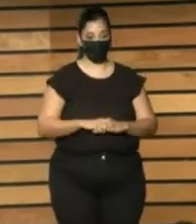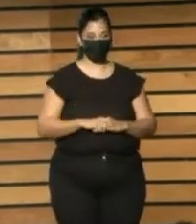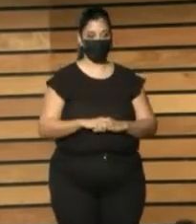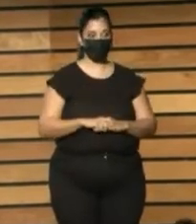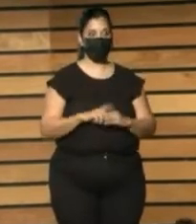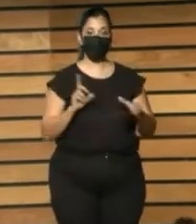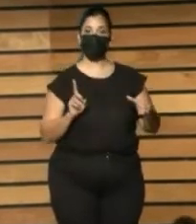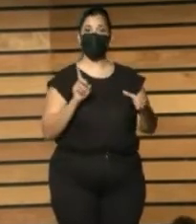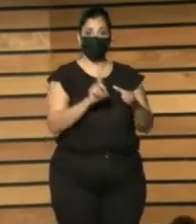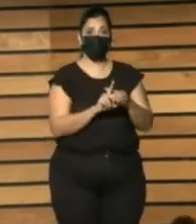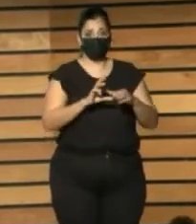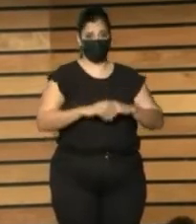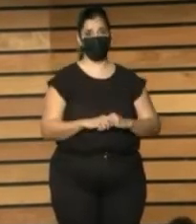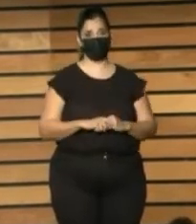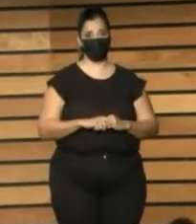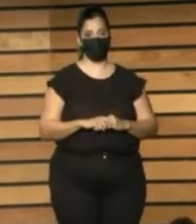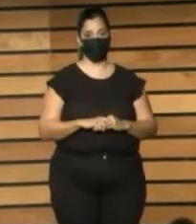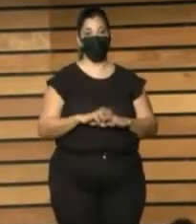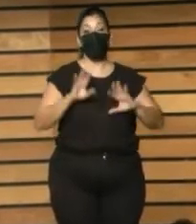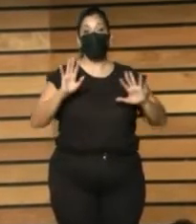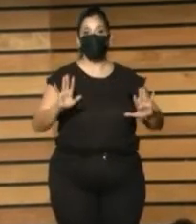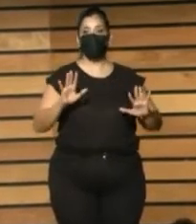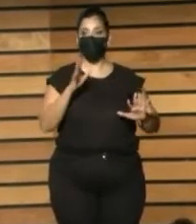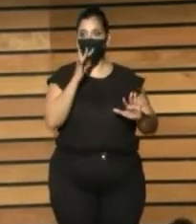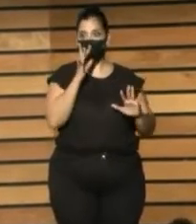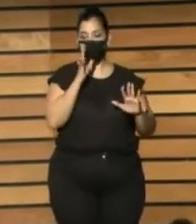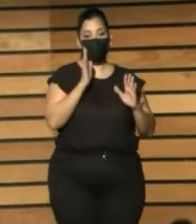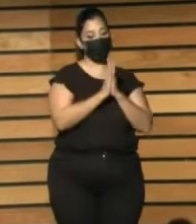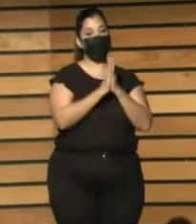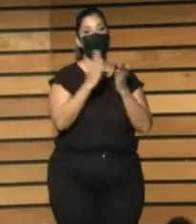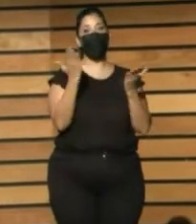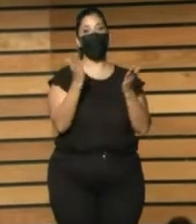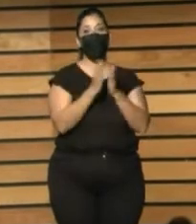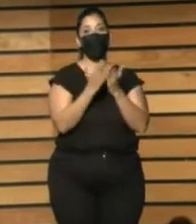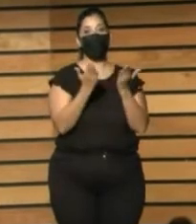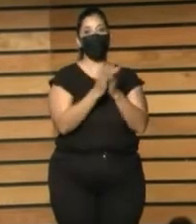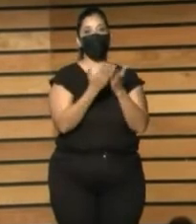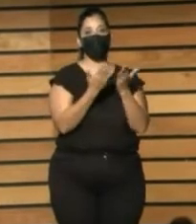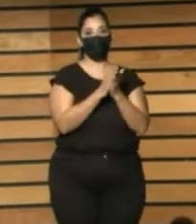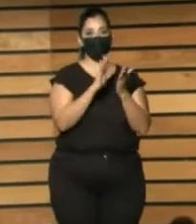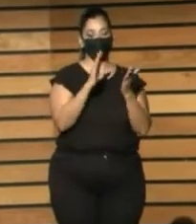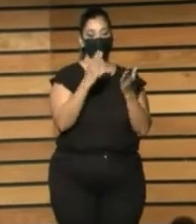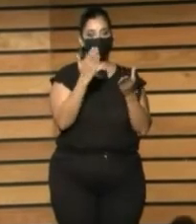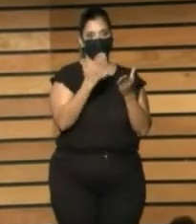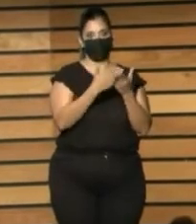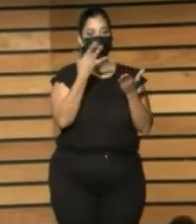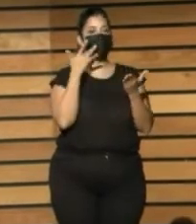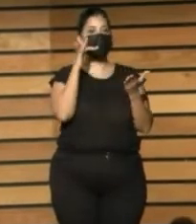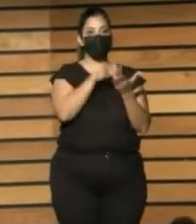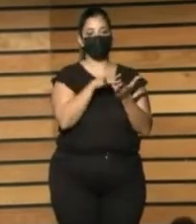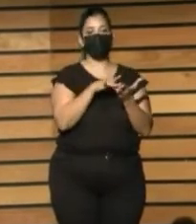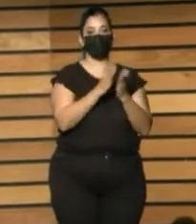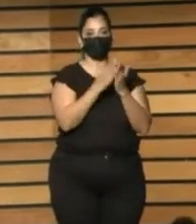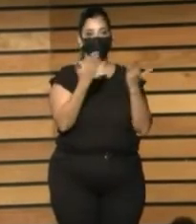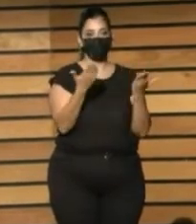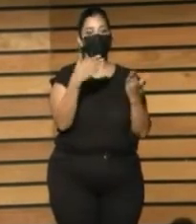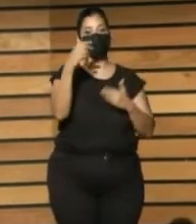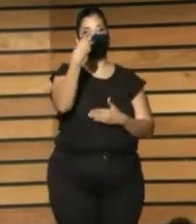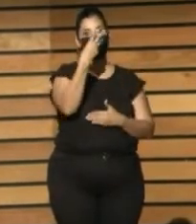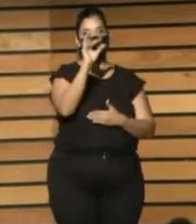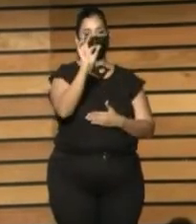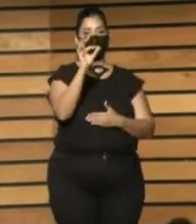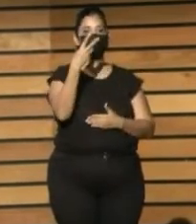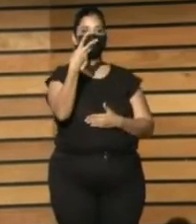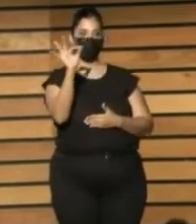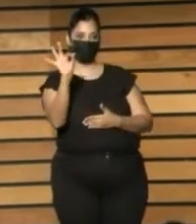tenemos el tercer punto, es la Agenda 2030. La Agenda 2030 es una oportunidad, es otra oportunidad que tenemos para